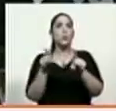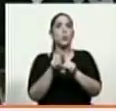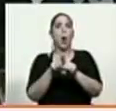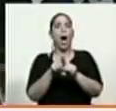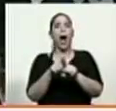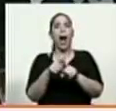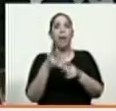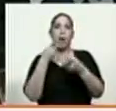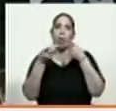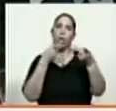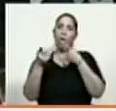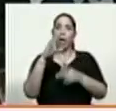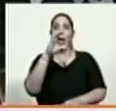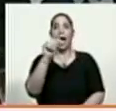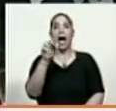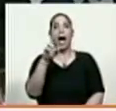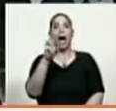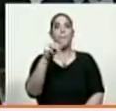Carmona Estanga